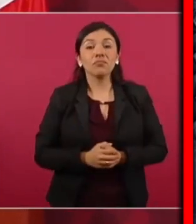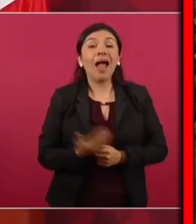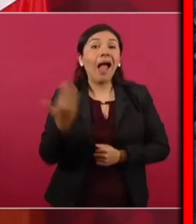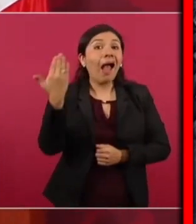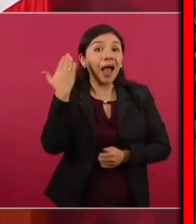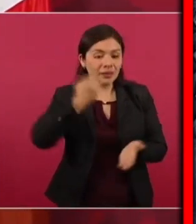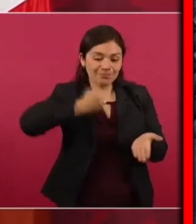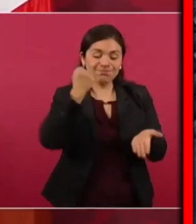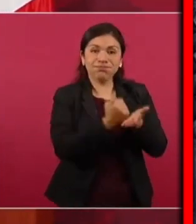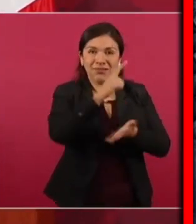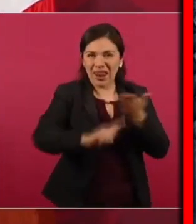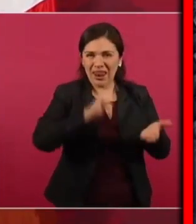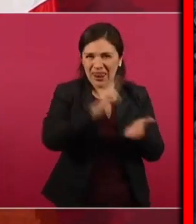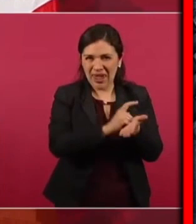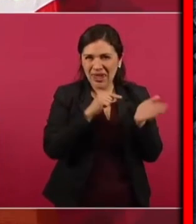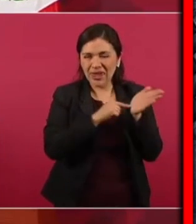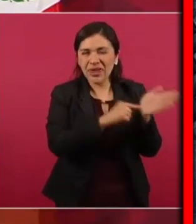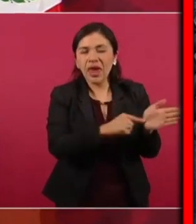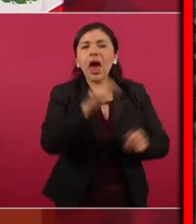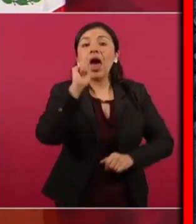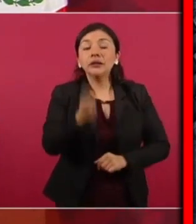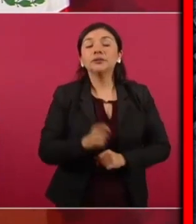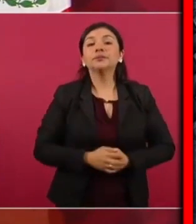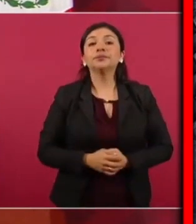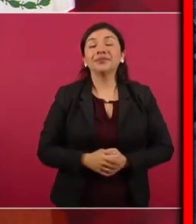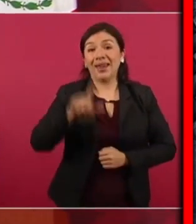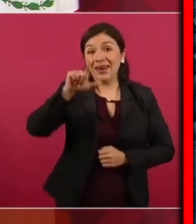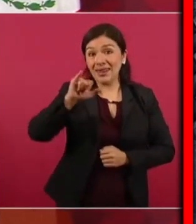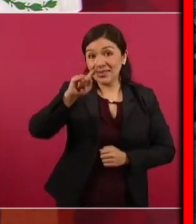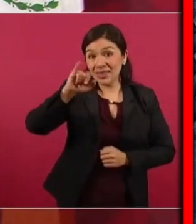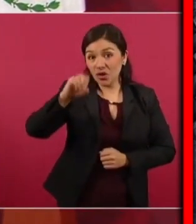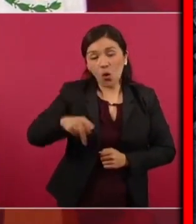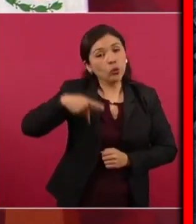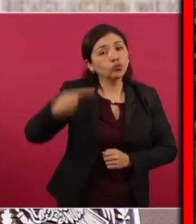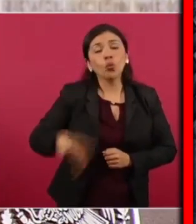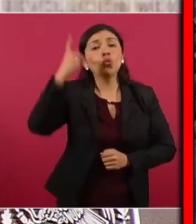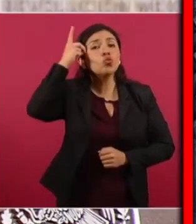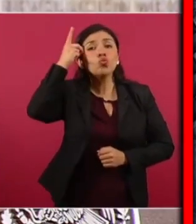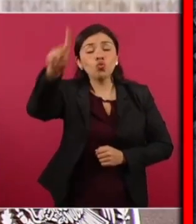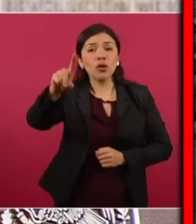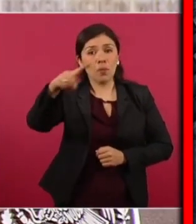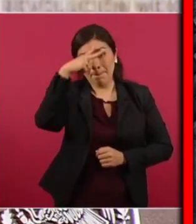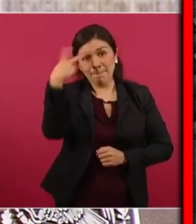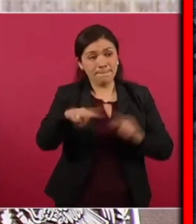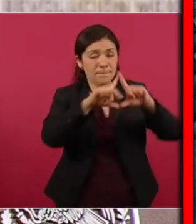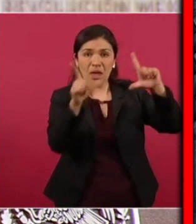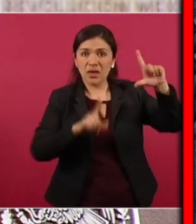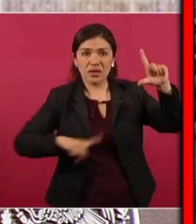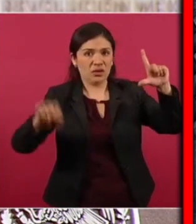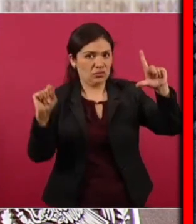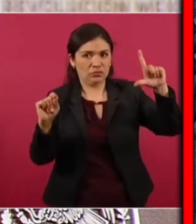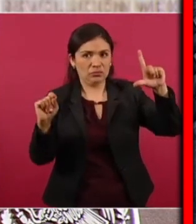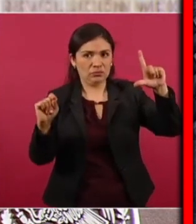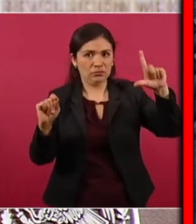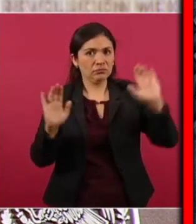es que el litio es propiedad de la nación no